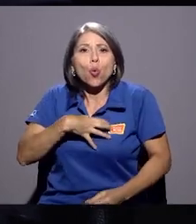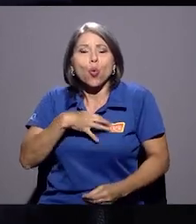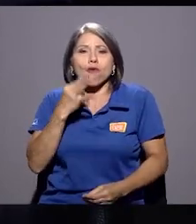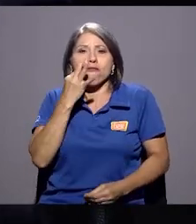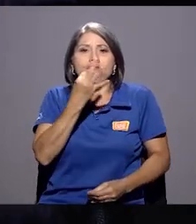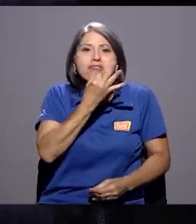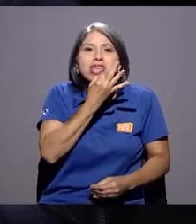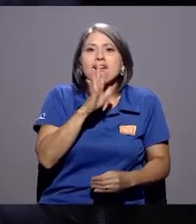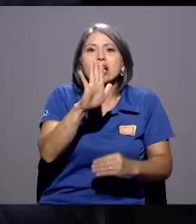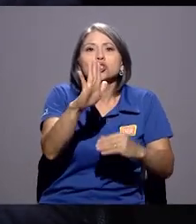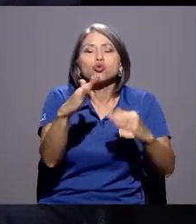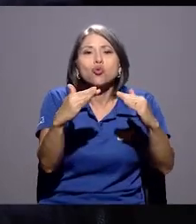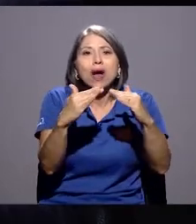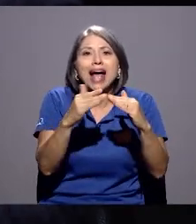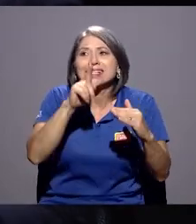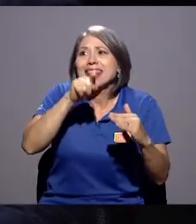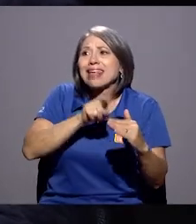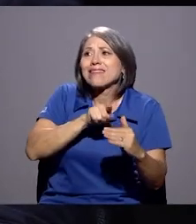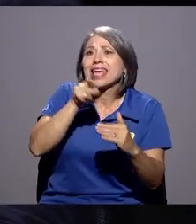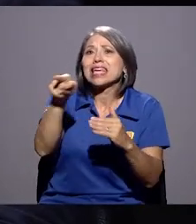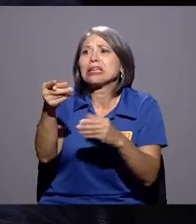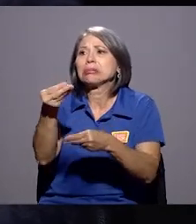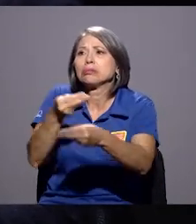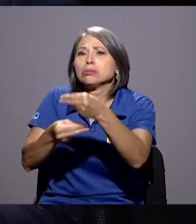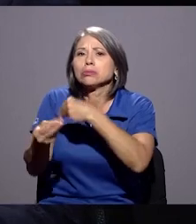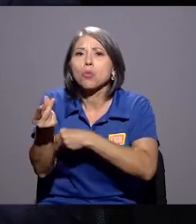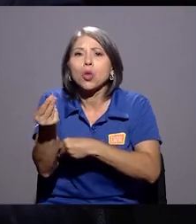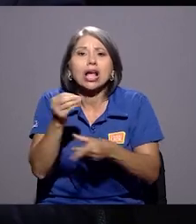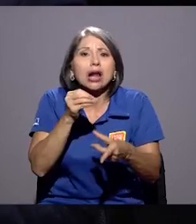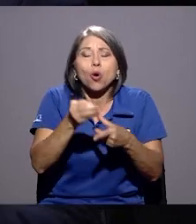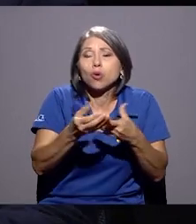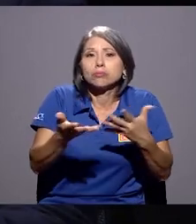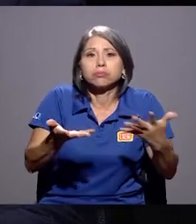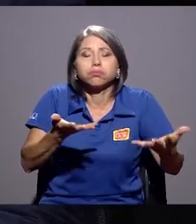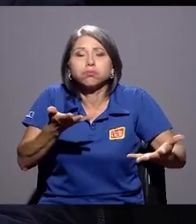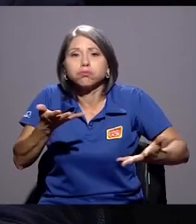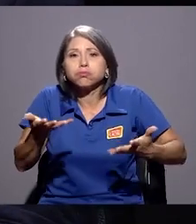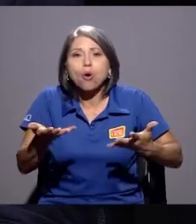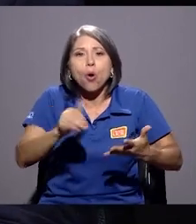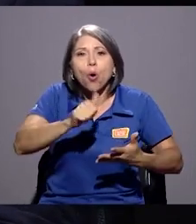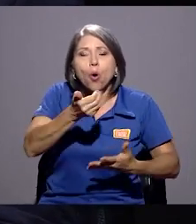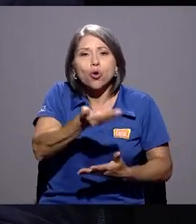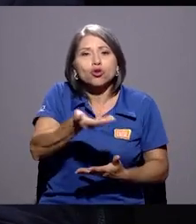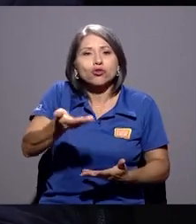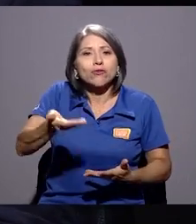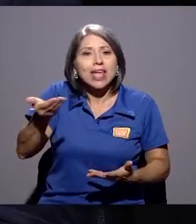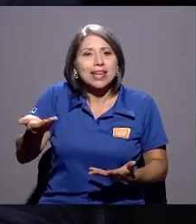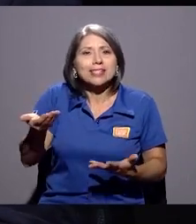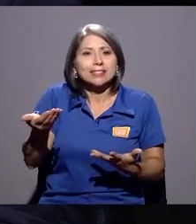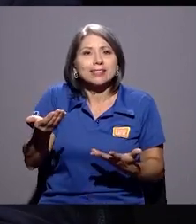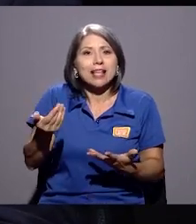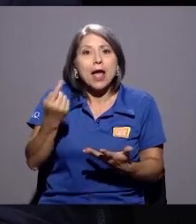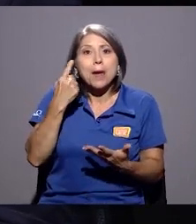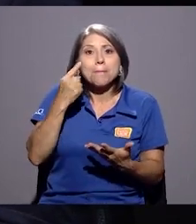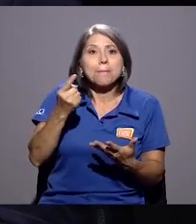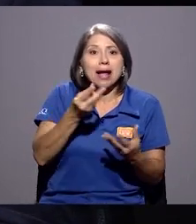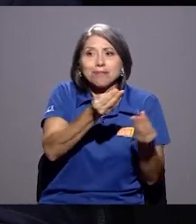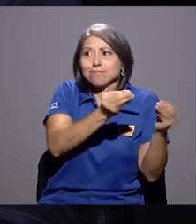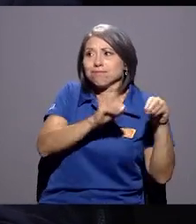casa o inclusive algunas veces a poner otros bienes, digamos, a favor de esas